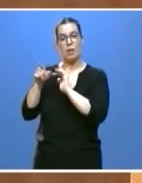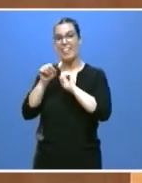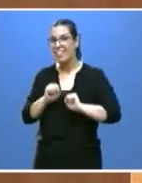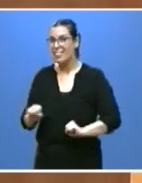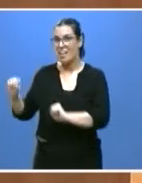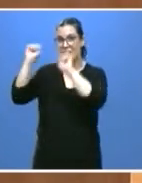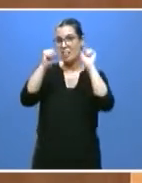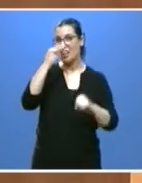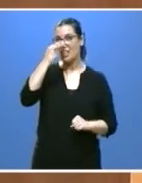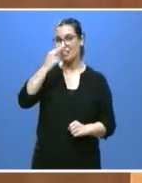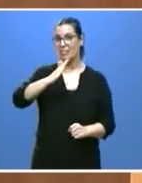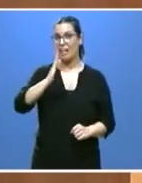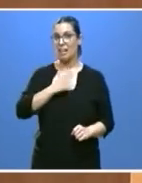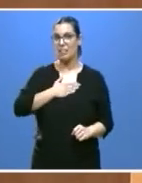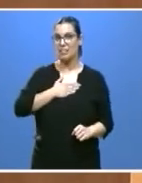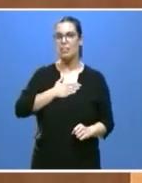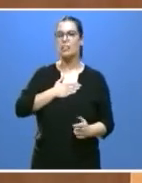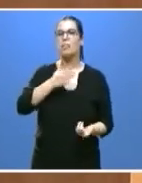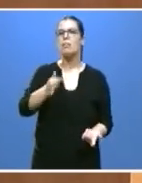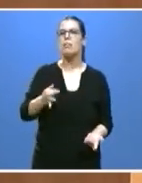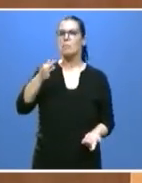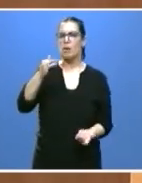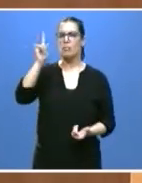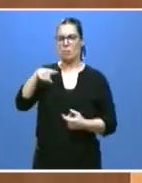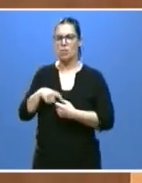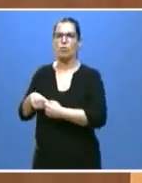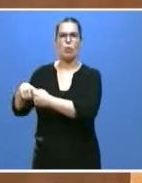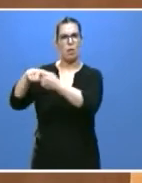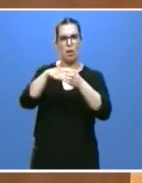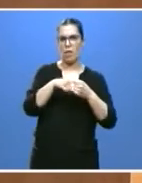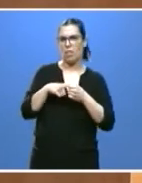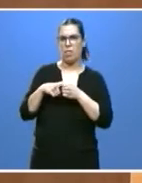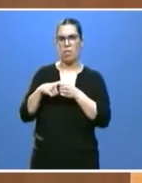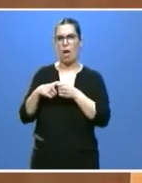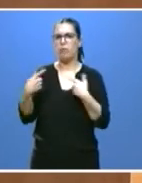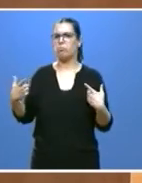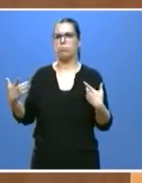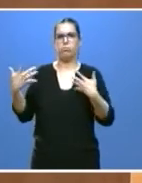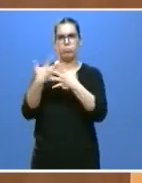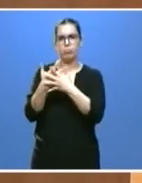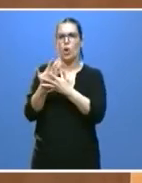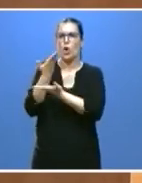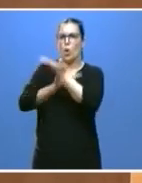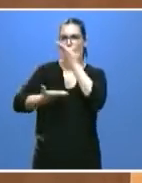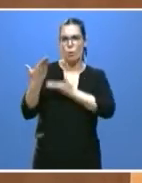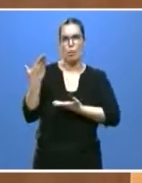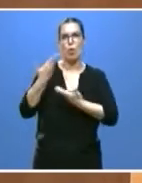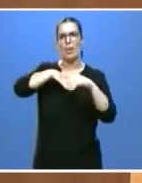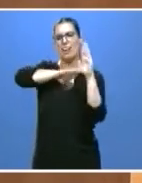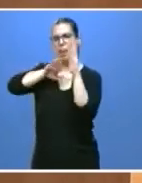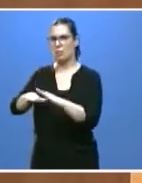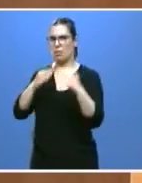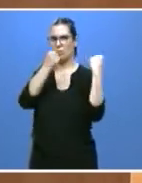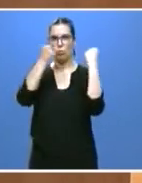nuestros intereses nunca estuvo reñida con la solidaridad, la plena cooperación y la lealtad